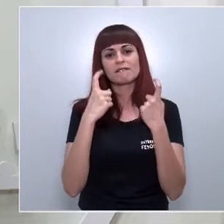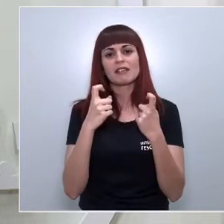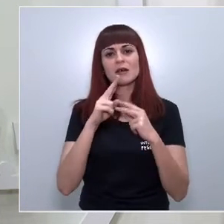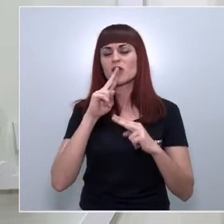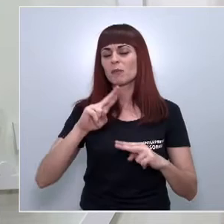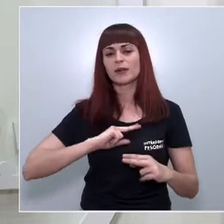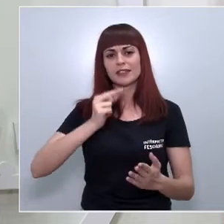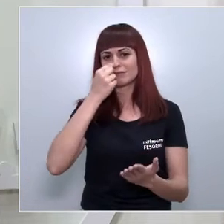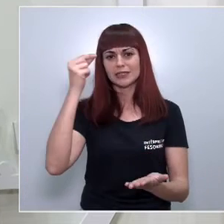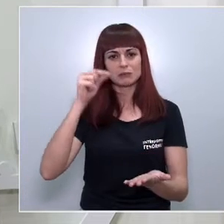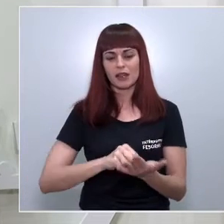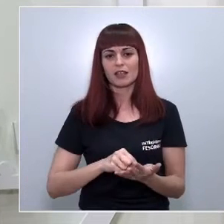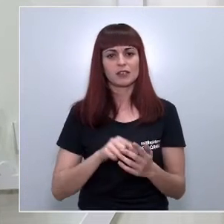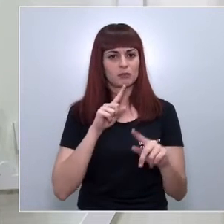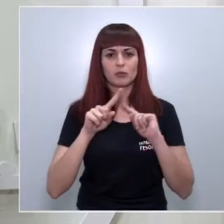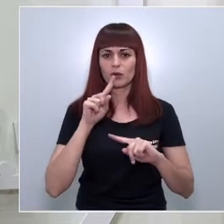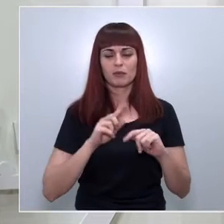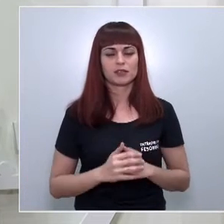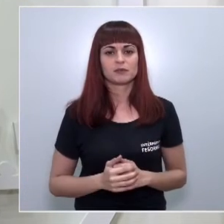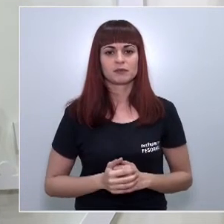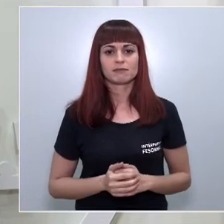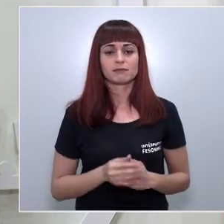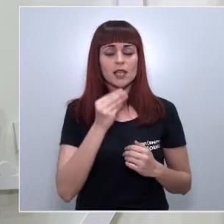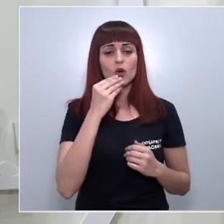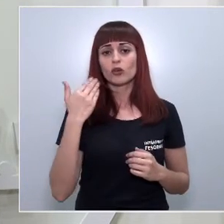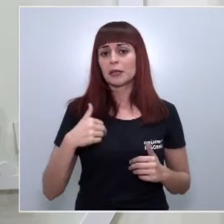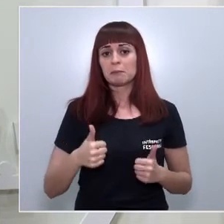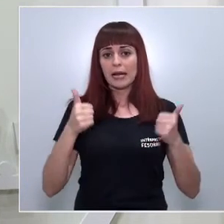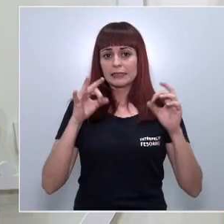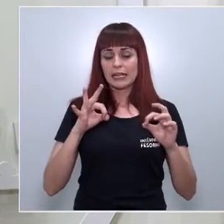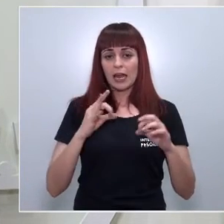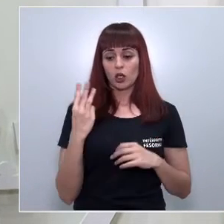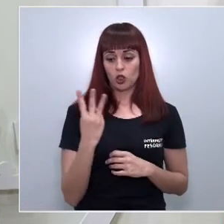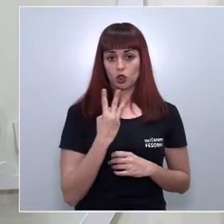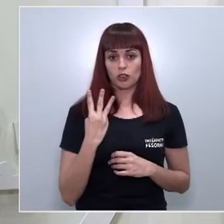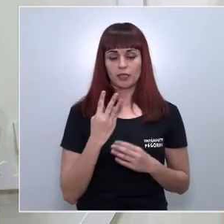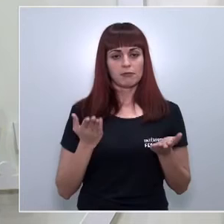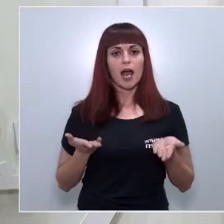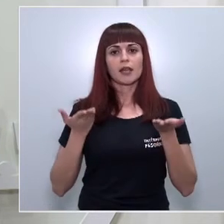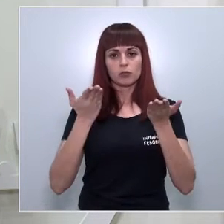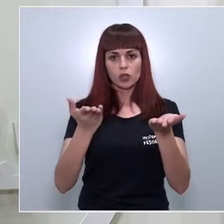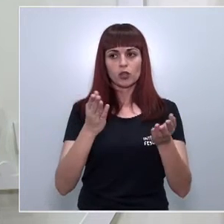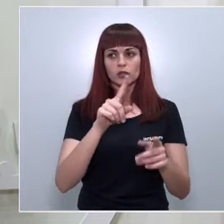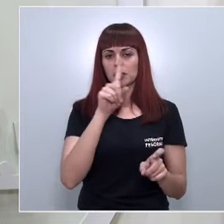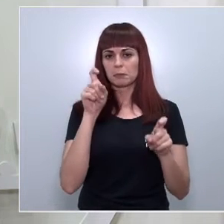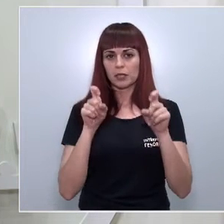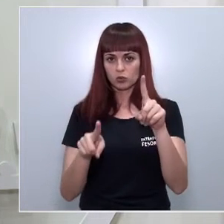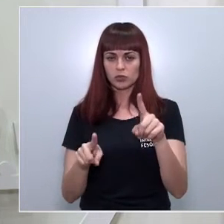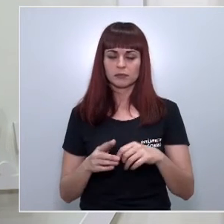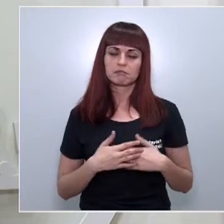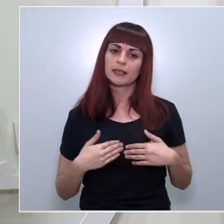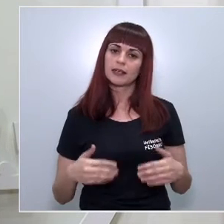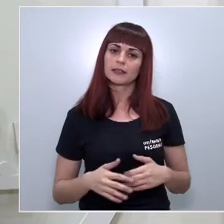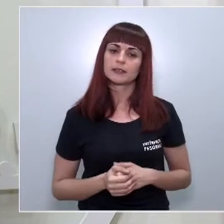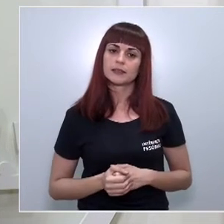respuestas inmediatas a los problemas y bueno ya sin más los tres consejeros quedamos a su disposición para todas las preguntas que nos quieran